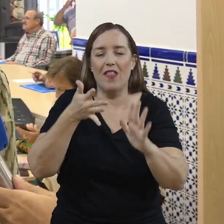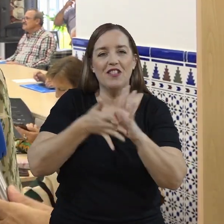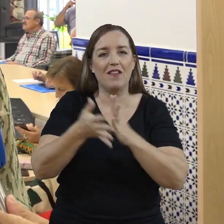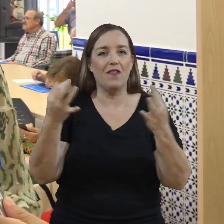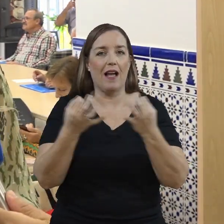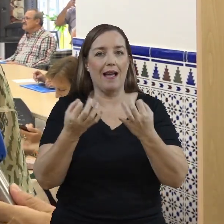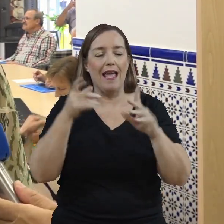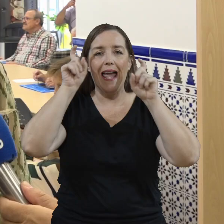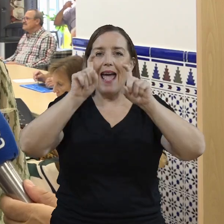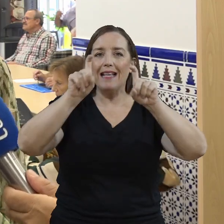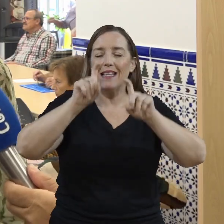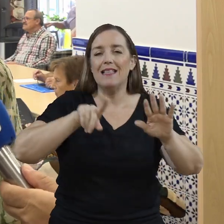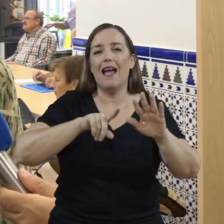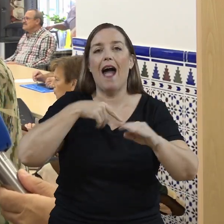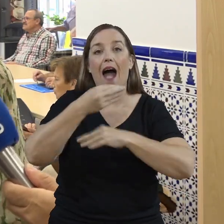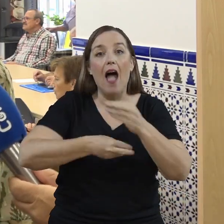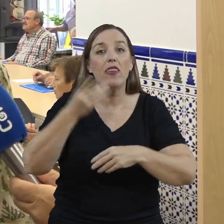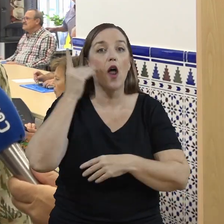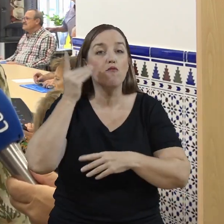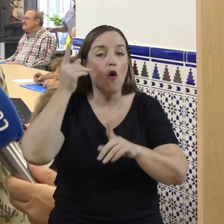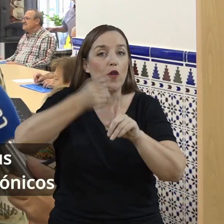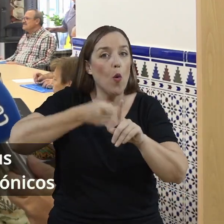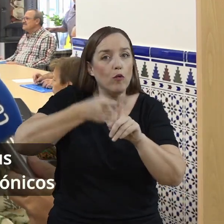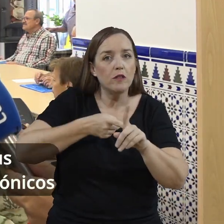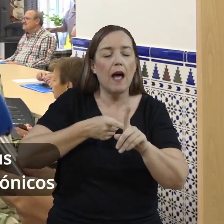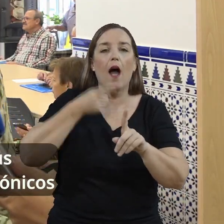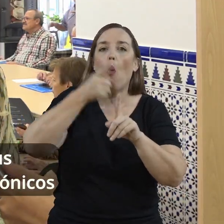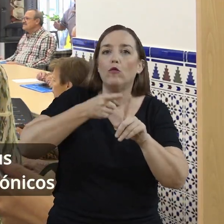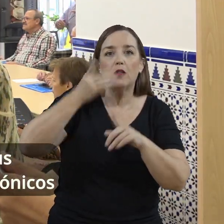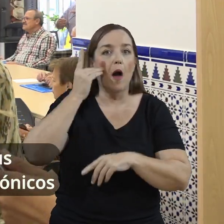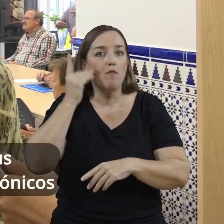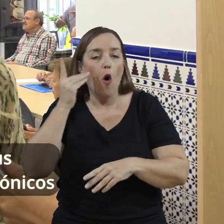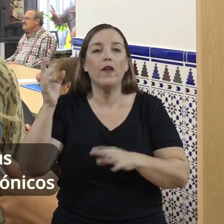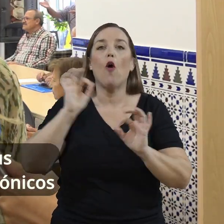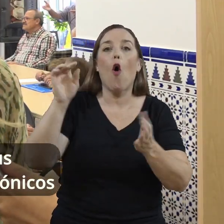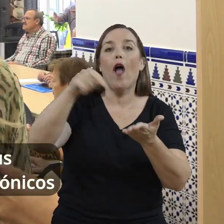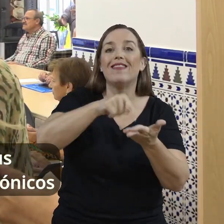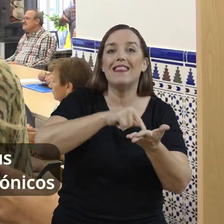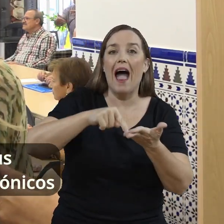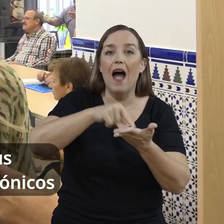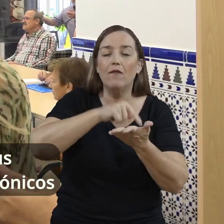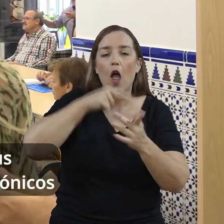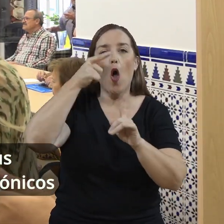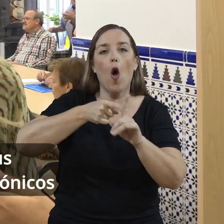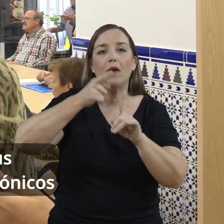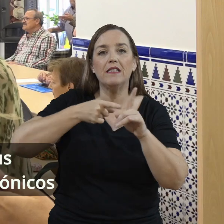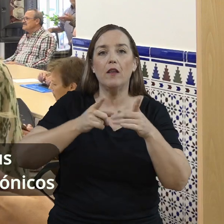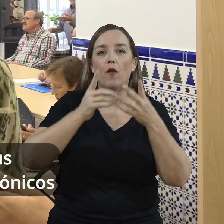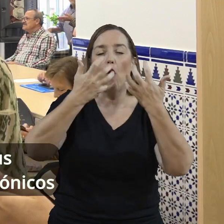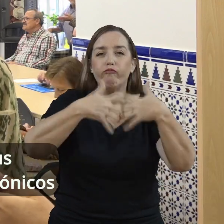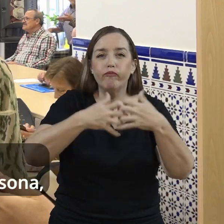enseñarles no solo tramitar desde su móvil, siempre desde su móvil, desde su tablet, para que sus dispositivos